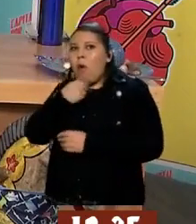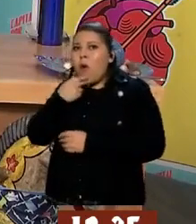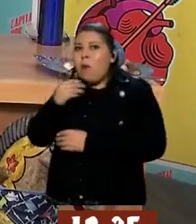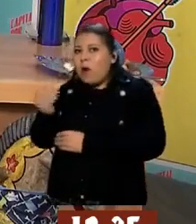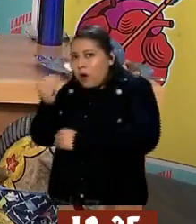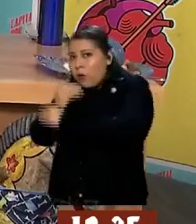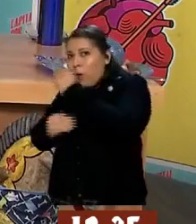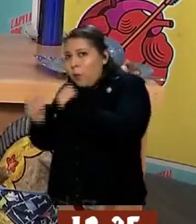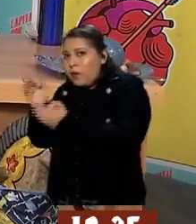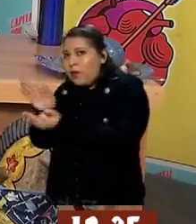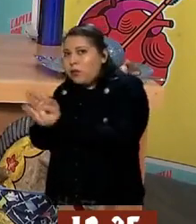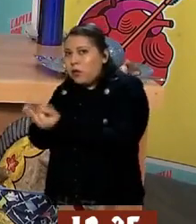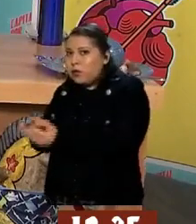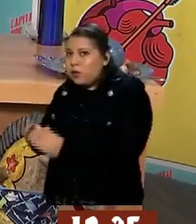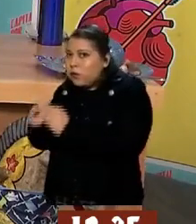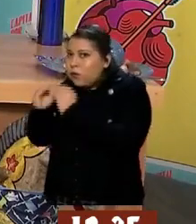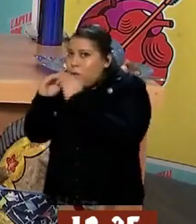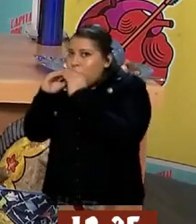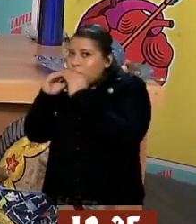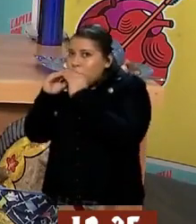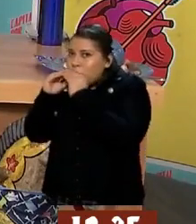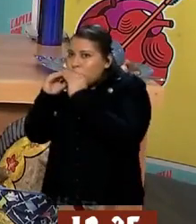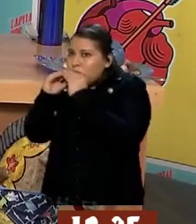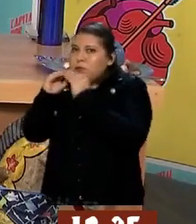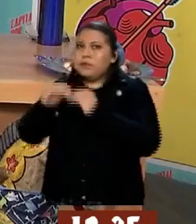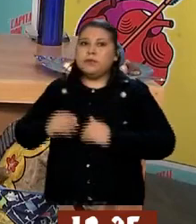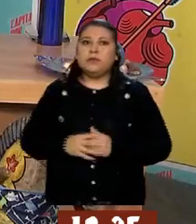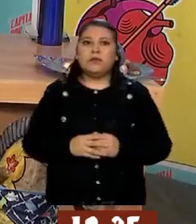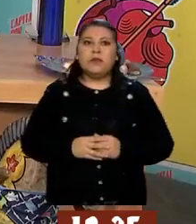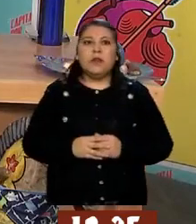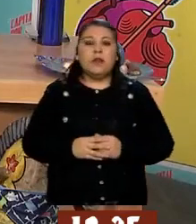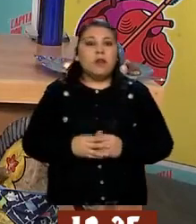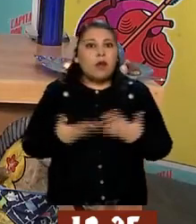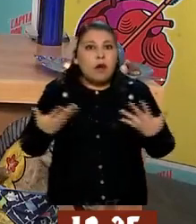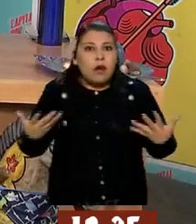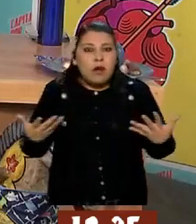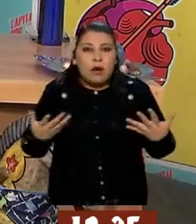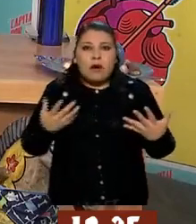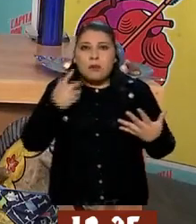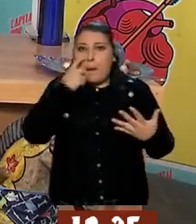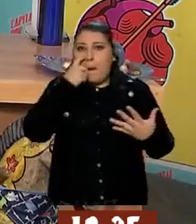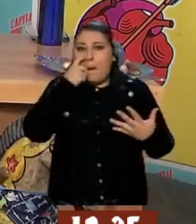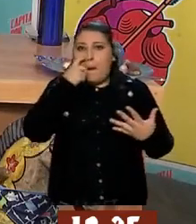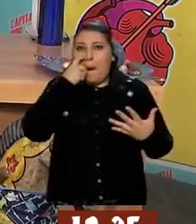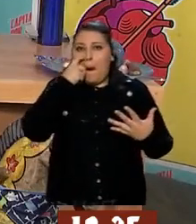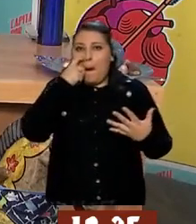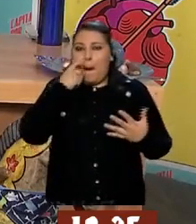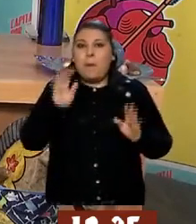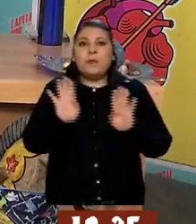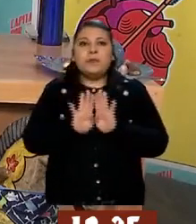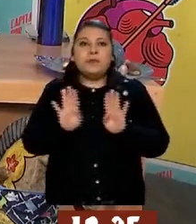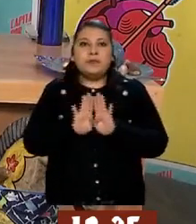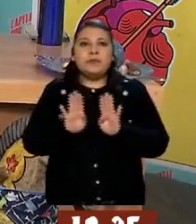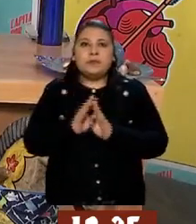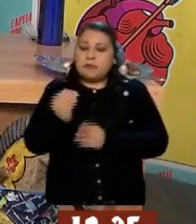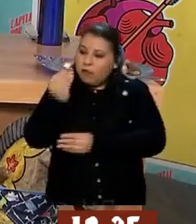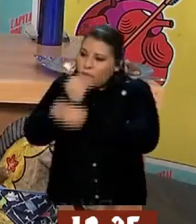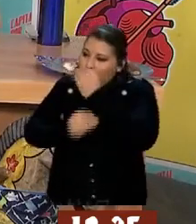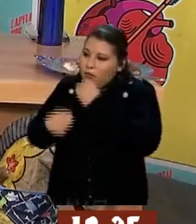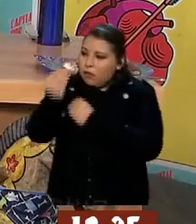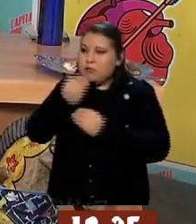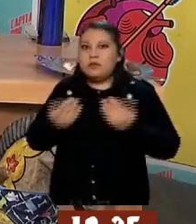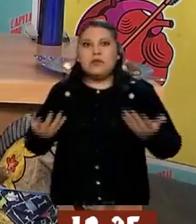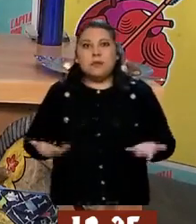Es una pregunta, no sé. Ya está inmune, no sé. Sí se enferma. Pero es que no, eso no lo vemos. Tú no vas con él al